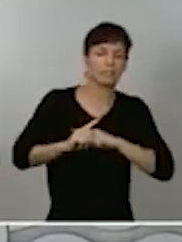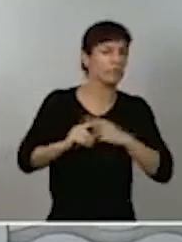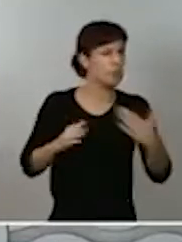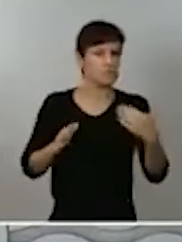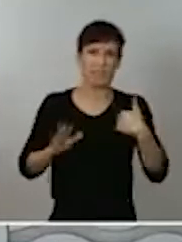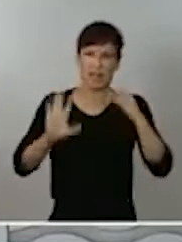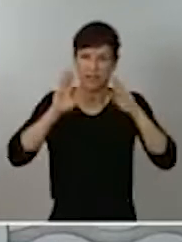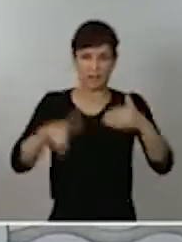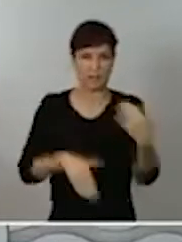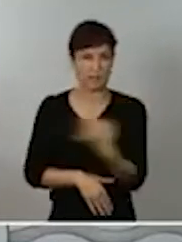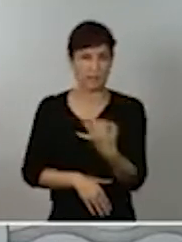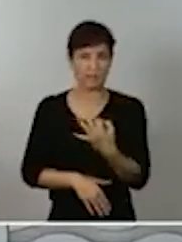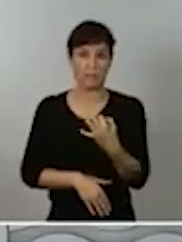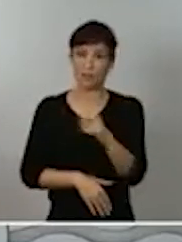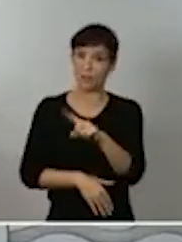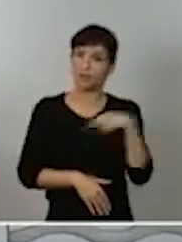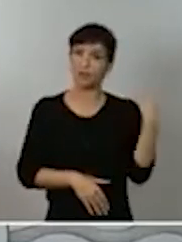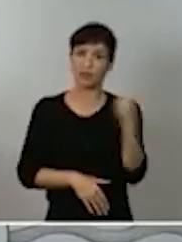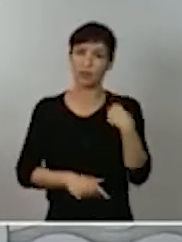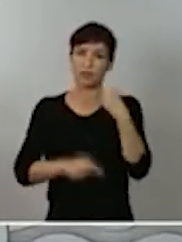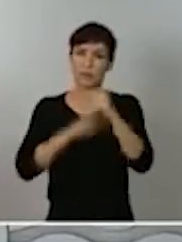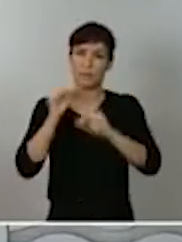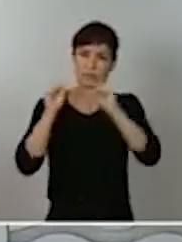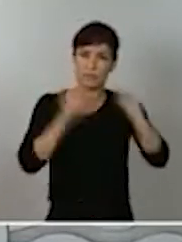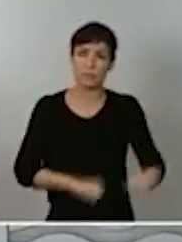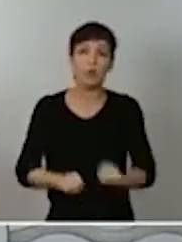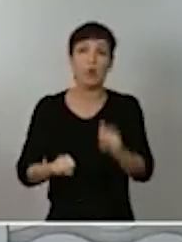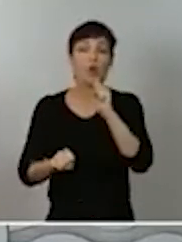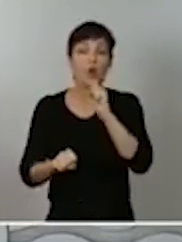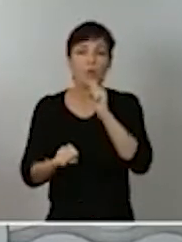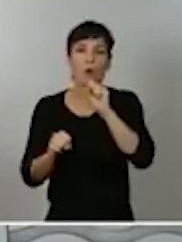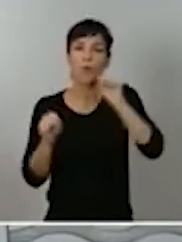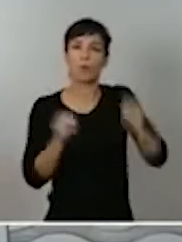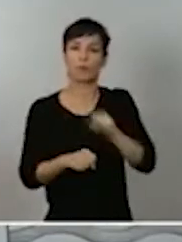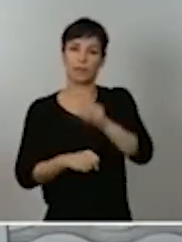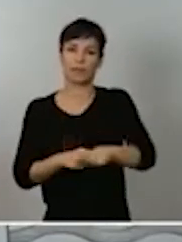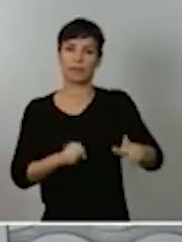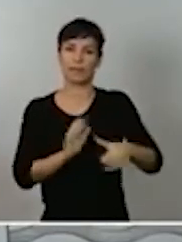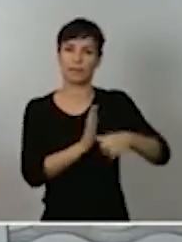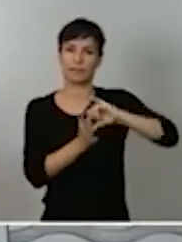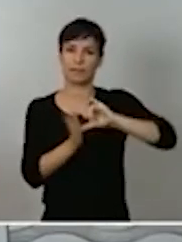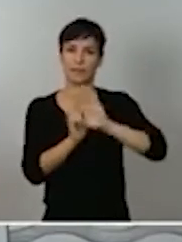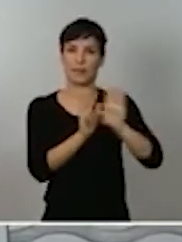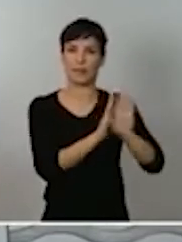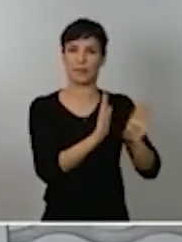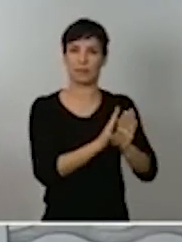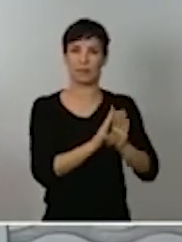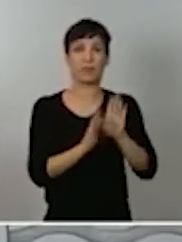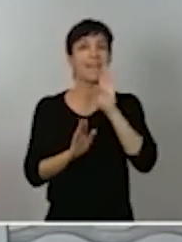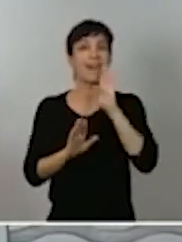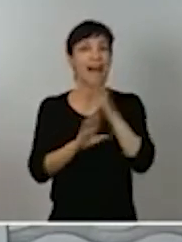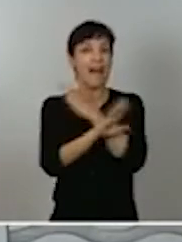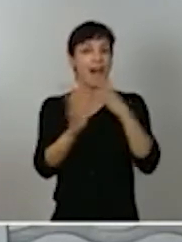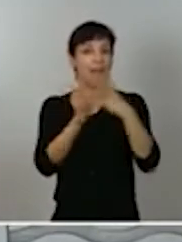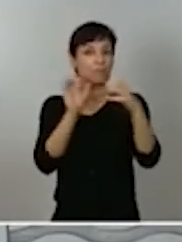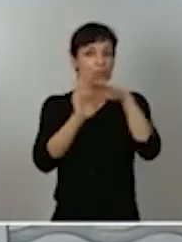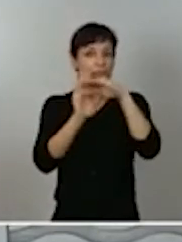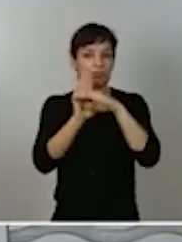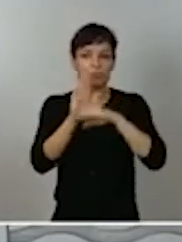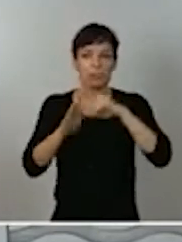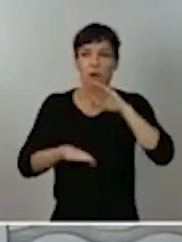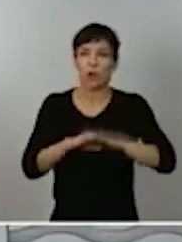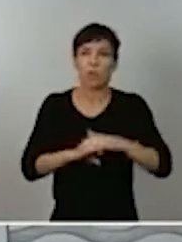frente al virus protegiendo a nuestros vecinos, siguiendo las reglas que nos hemos dado, cumpliendo en definitiva las normas.